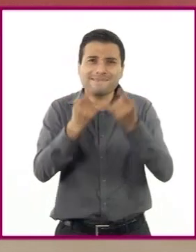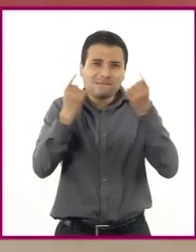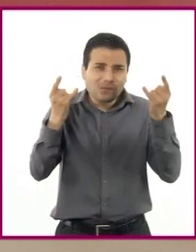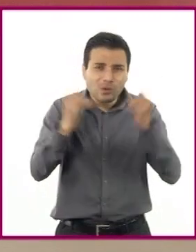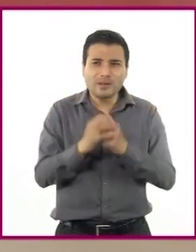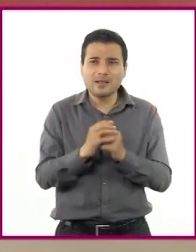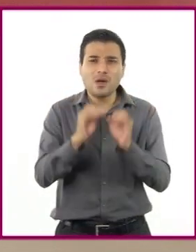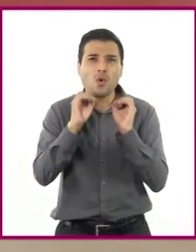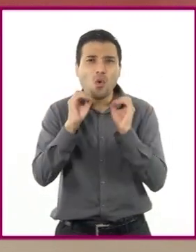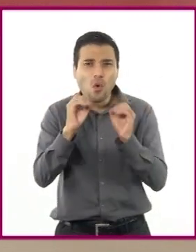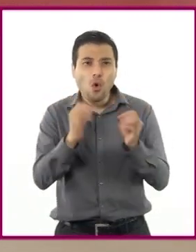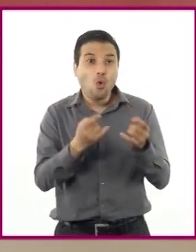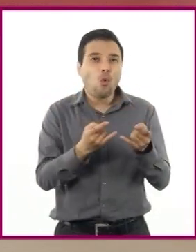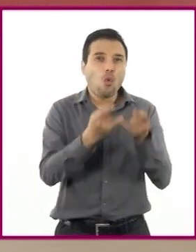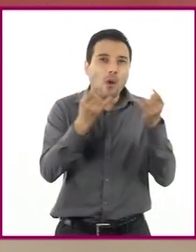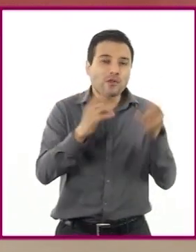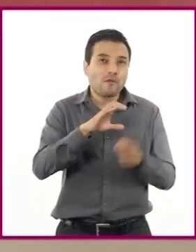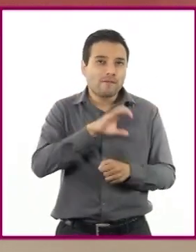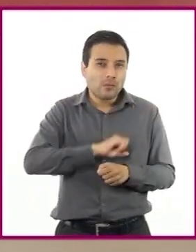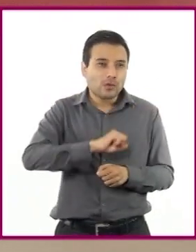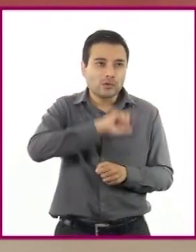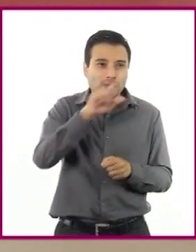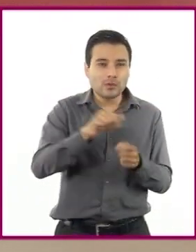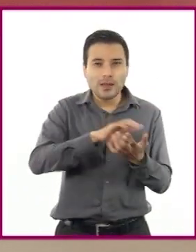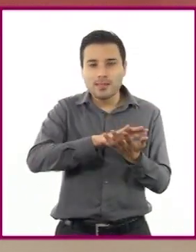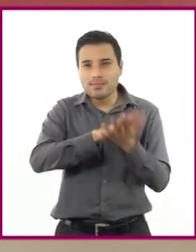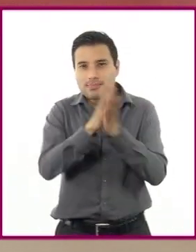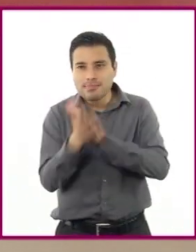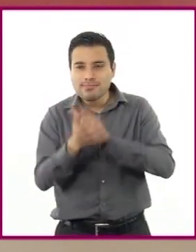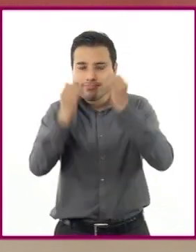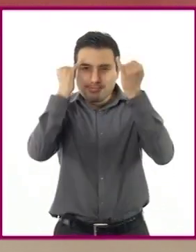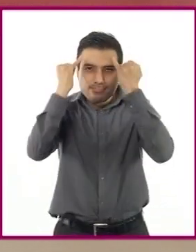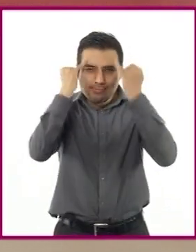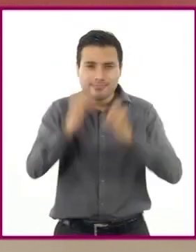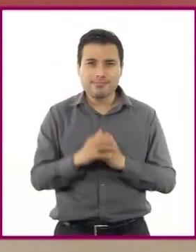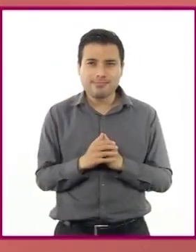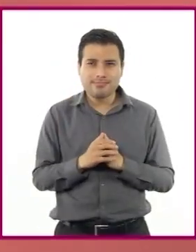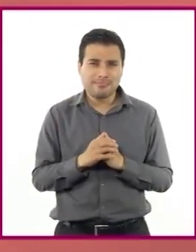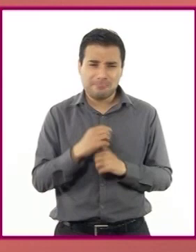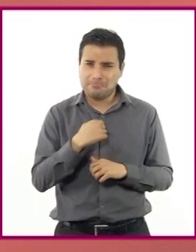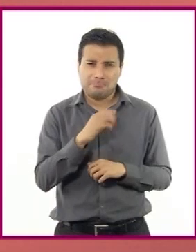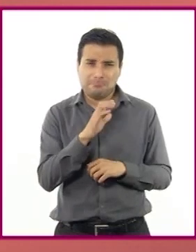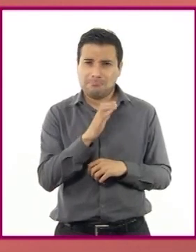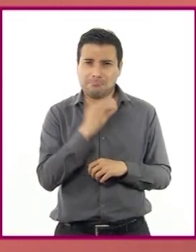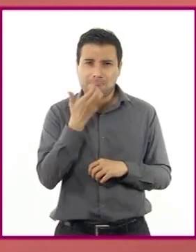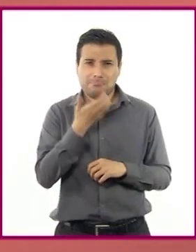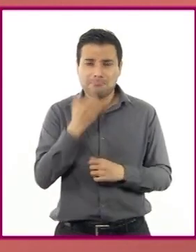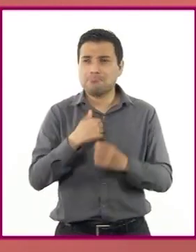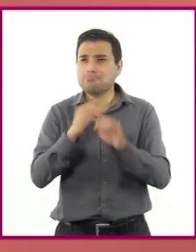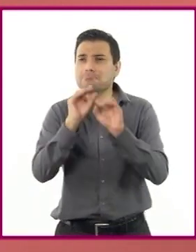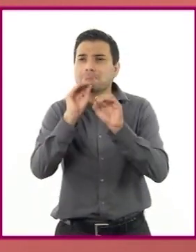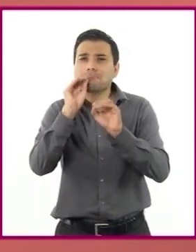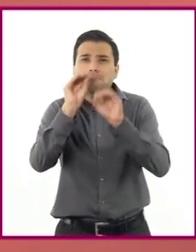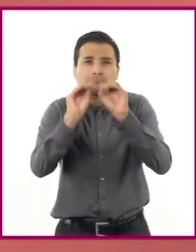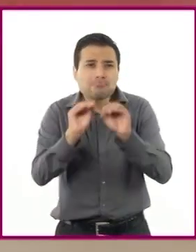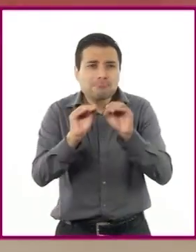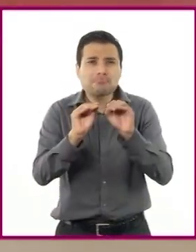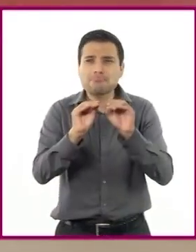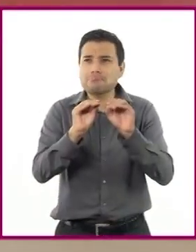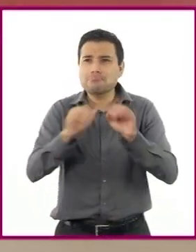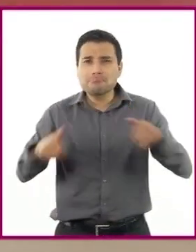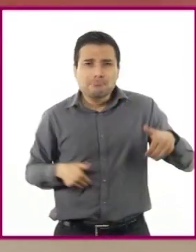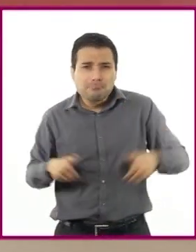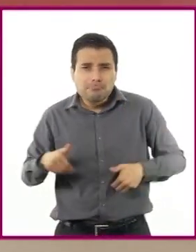adaptábamos nuestros cuentos favoritos. No necesitábamos mucho. Hacíamos la escenografía con lo que tuviéramos a la mano. Bueno,